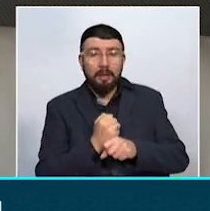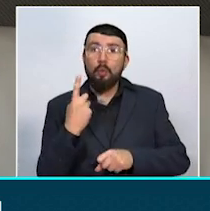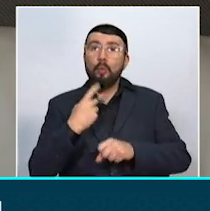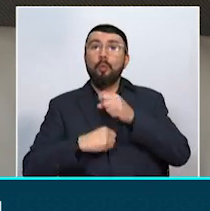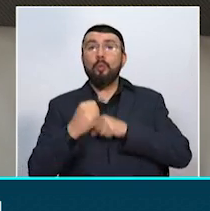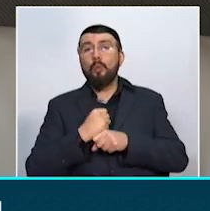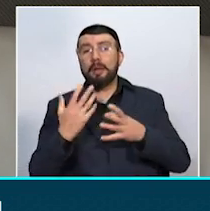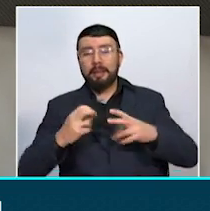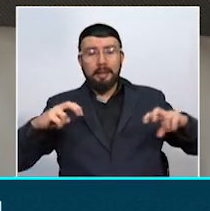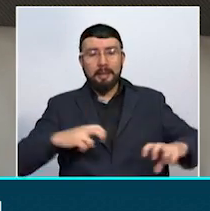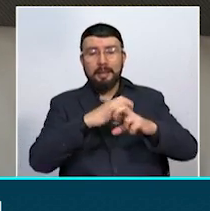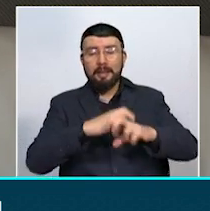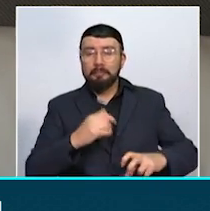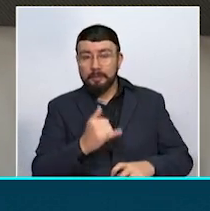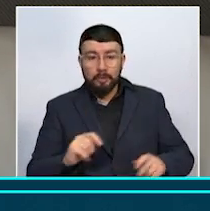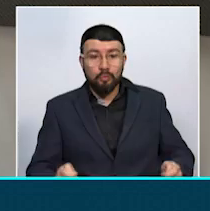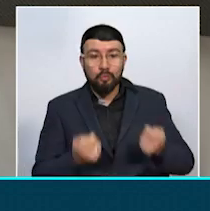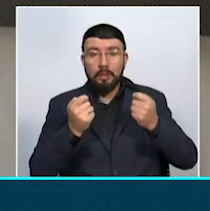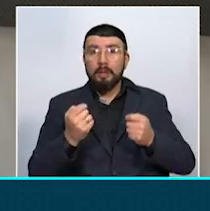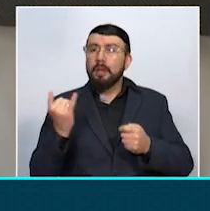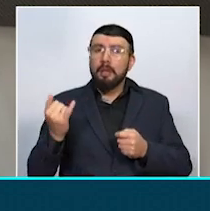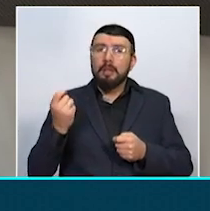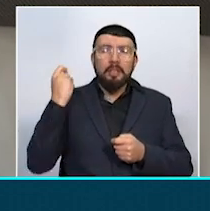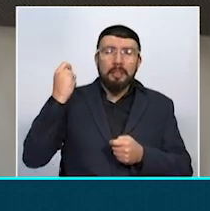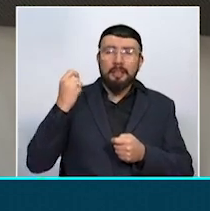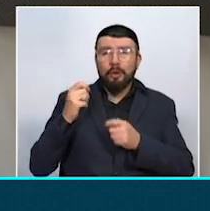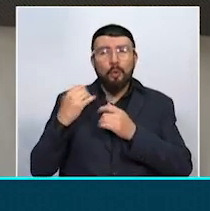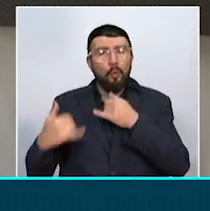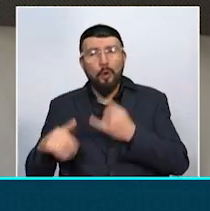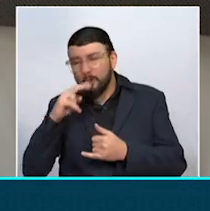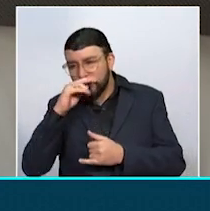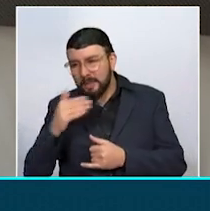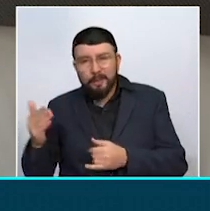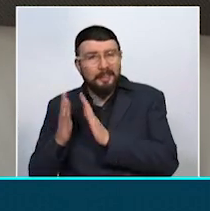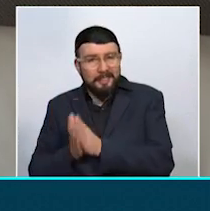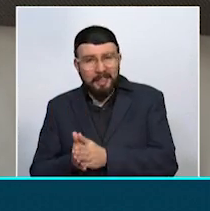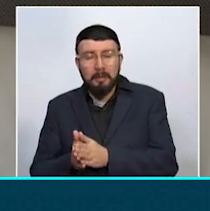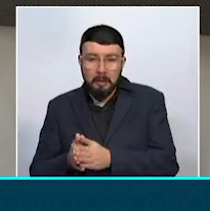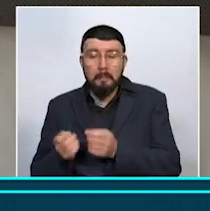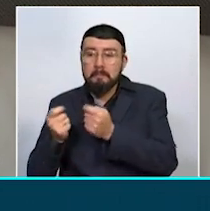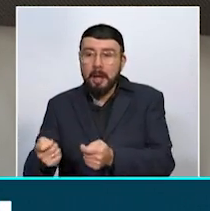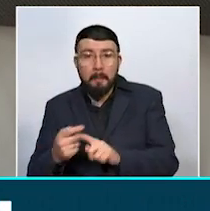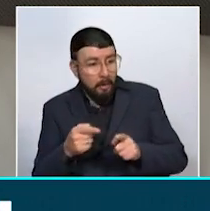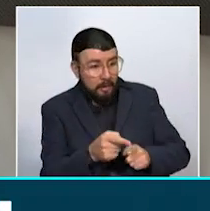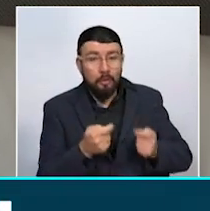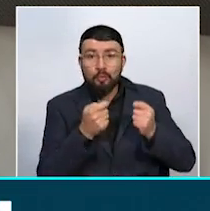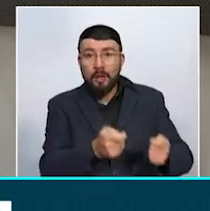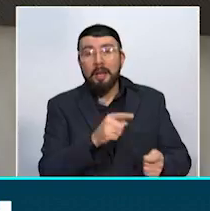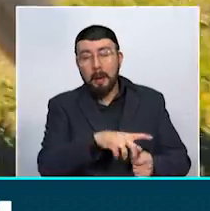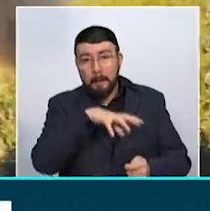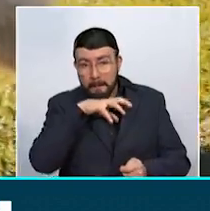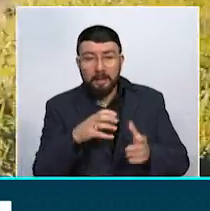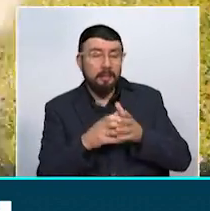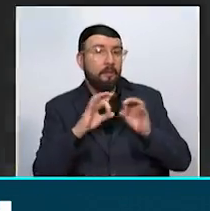de este parque. En diciembre se inauguraron unos juegos para niños y la invitación es a que toda la comunidad vaya y disfrute de estos espacios que son para las